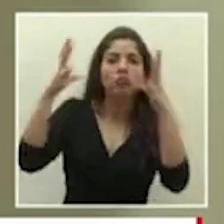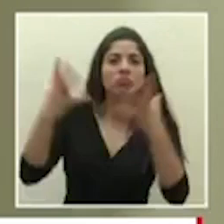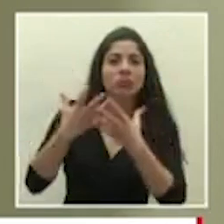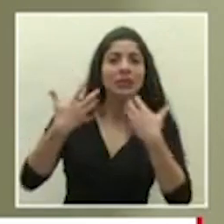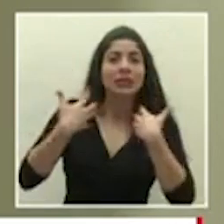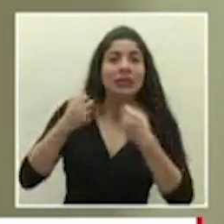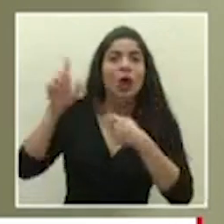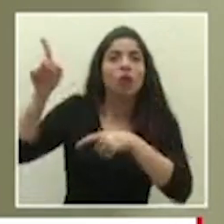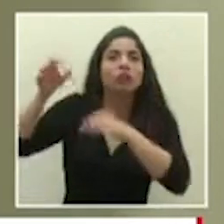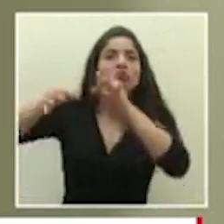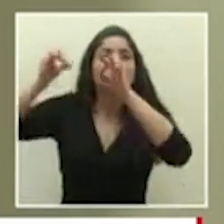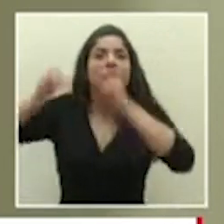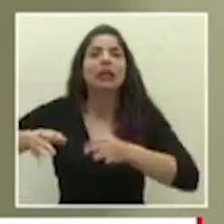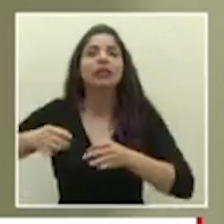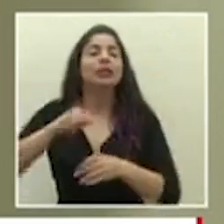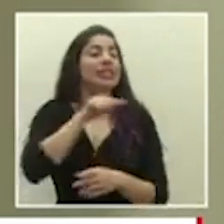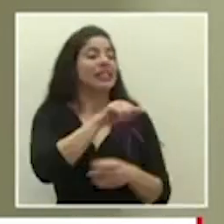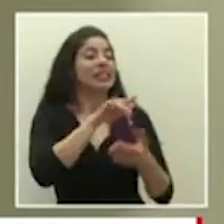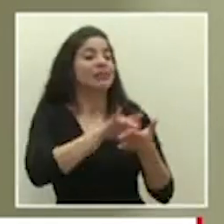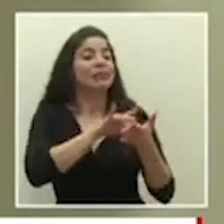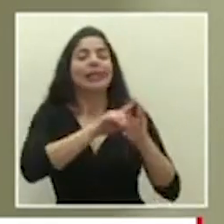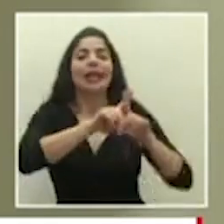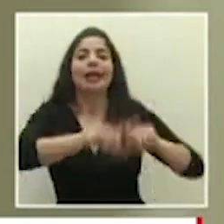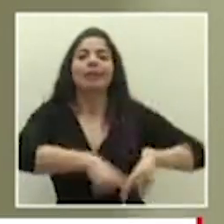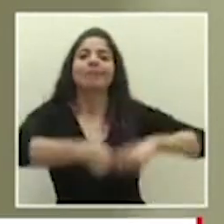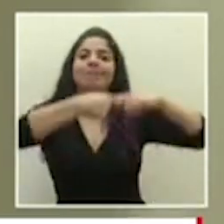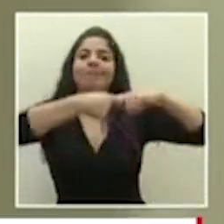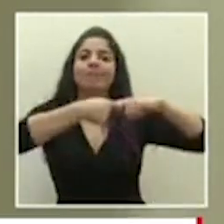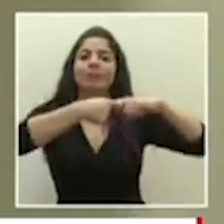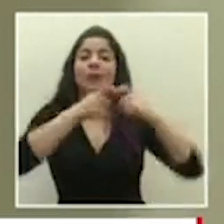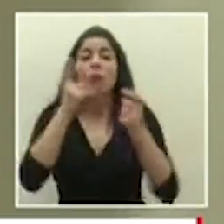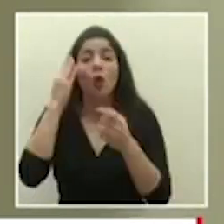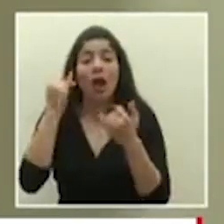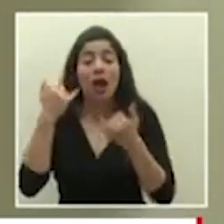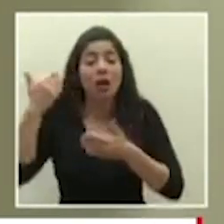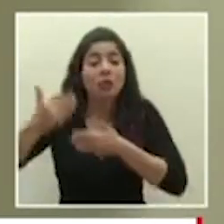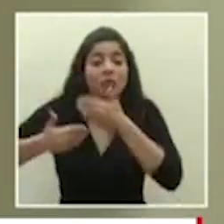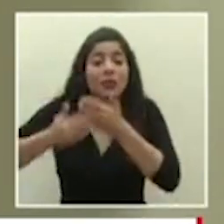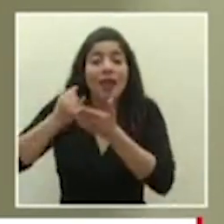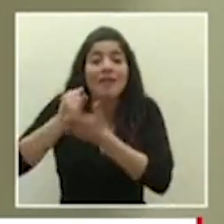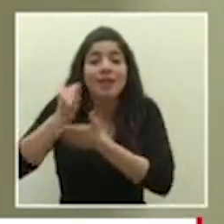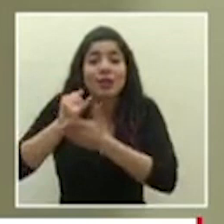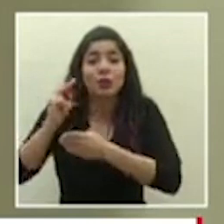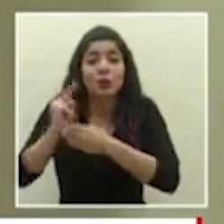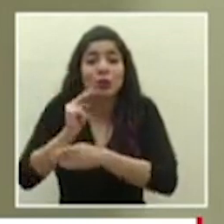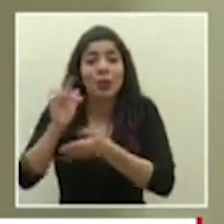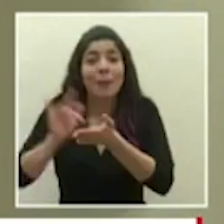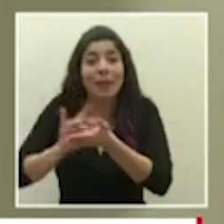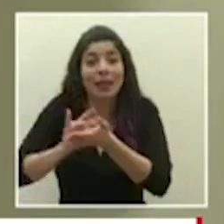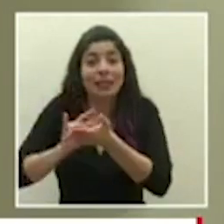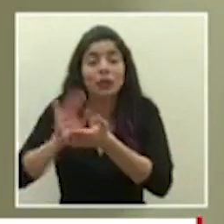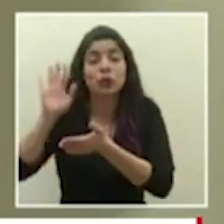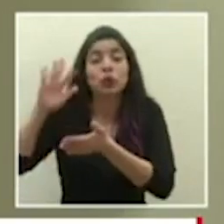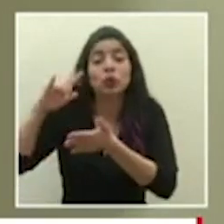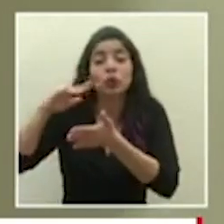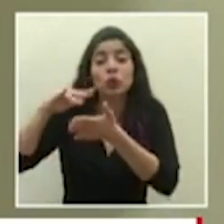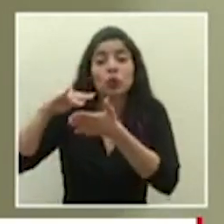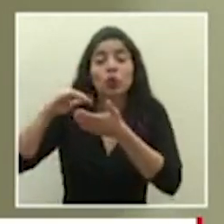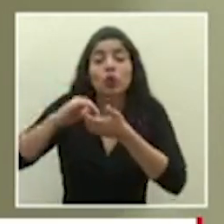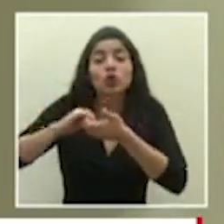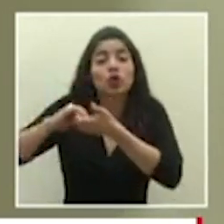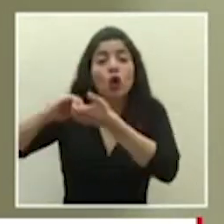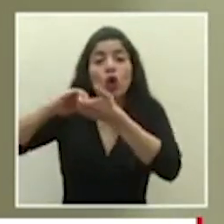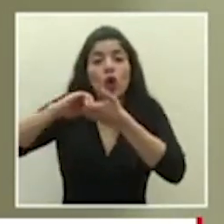de suspender temporalmente la investigación con este medicamento en el estudio Solidaridad